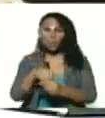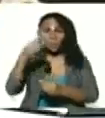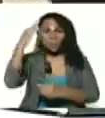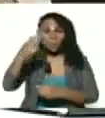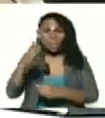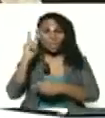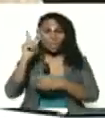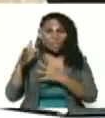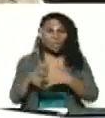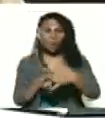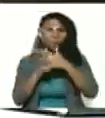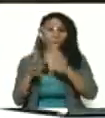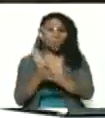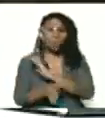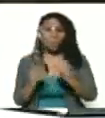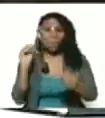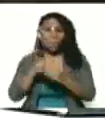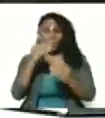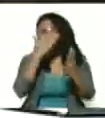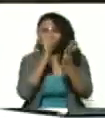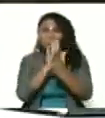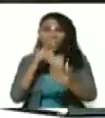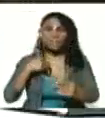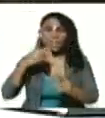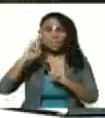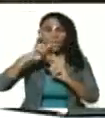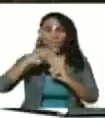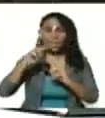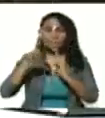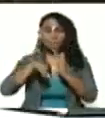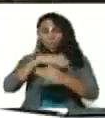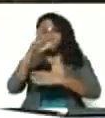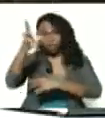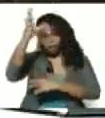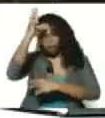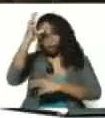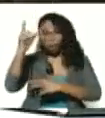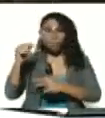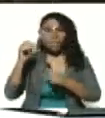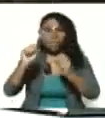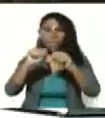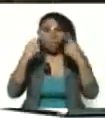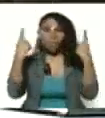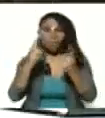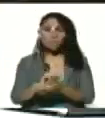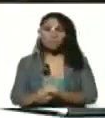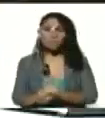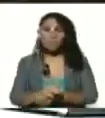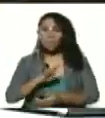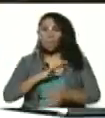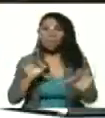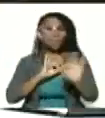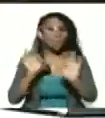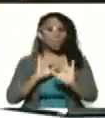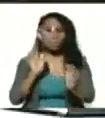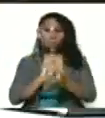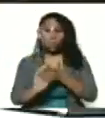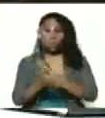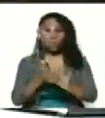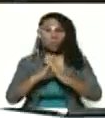Entrando por la frontera del Táchira, del Zulia, por la costa de Falcón, por la costa de la Guaira, lo tenían preparado.